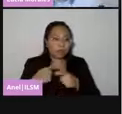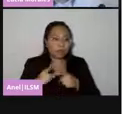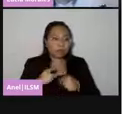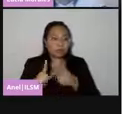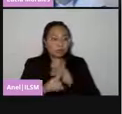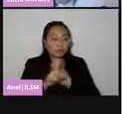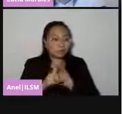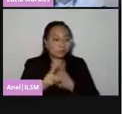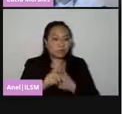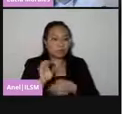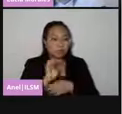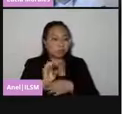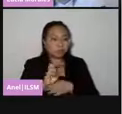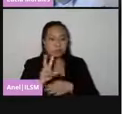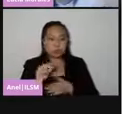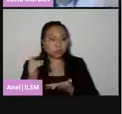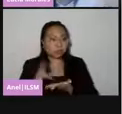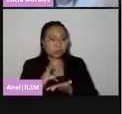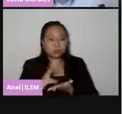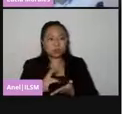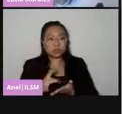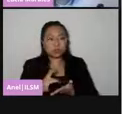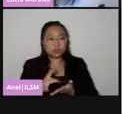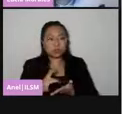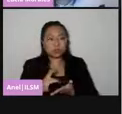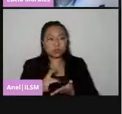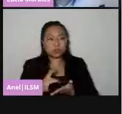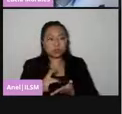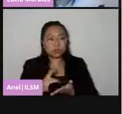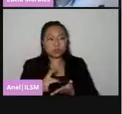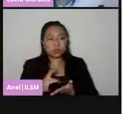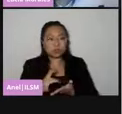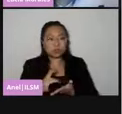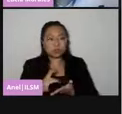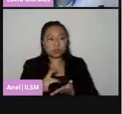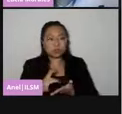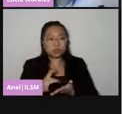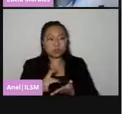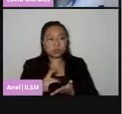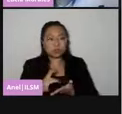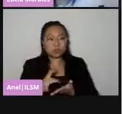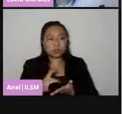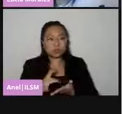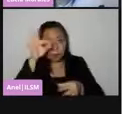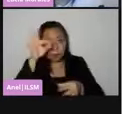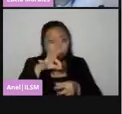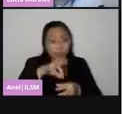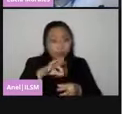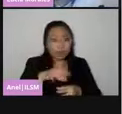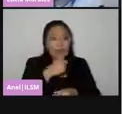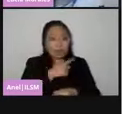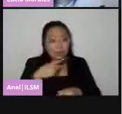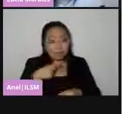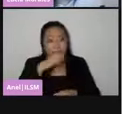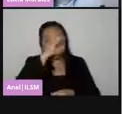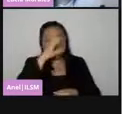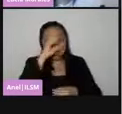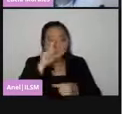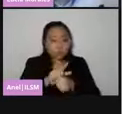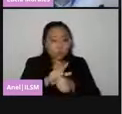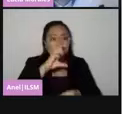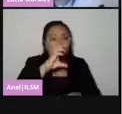La participación electoral requiere de la cultura cívica para fortalecer el proceso de formación de la voluntad colectiva.